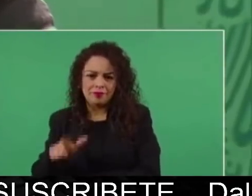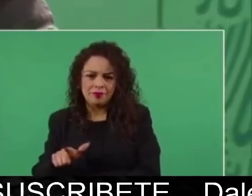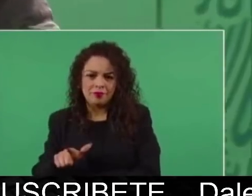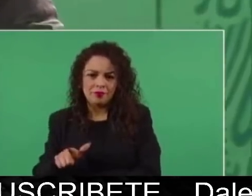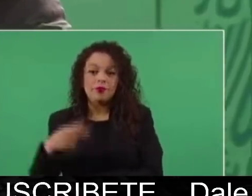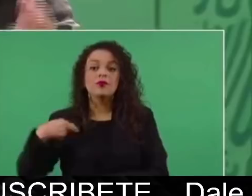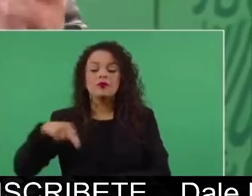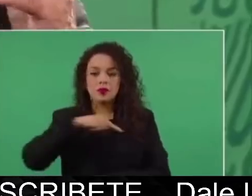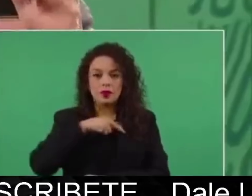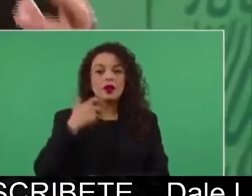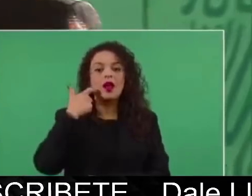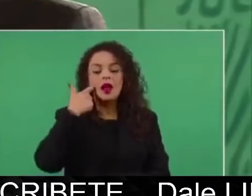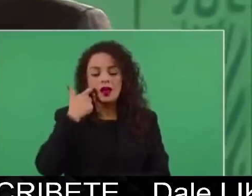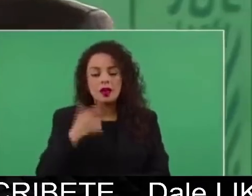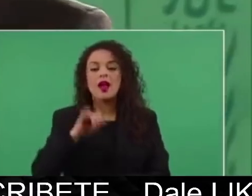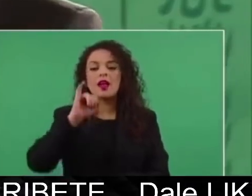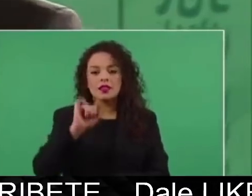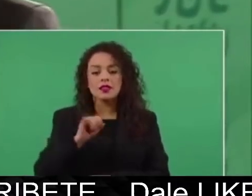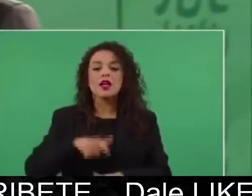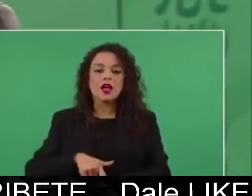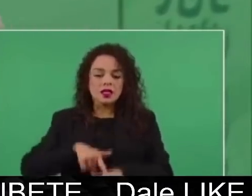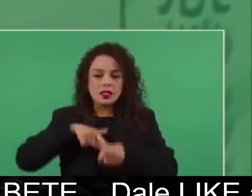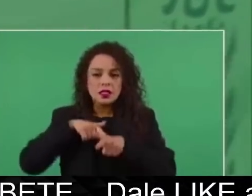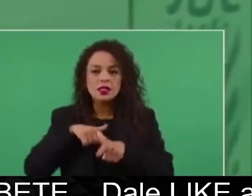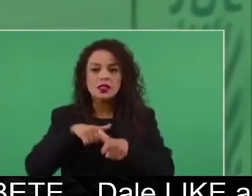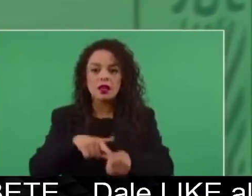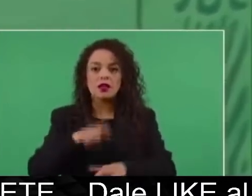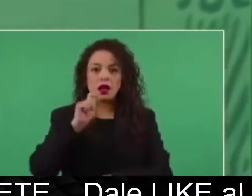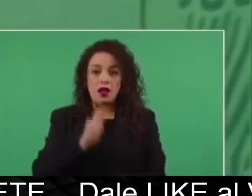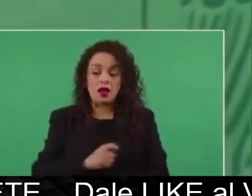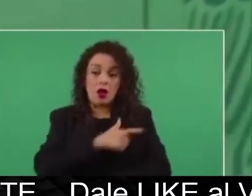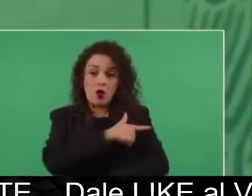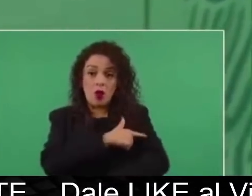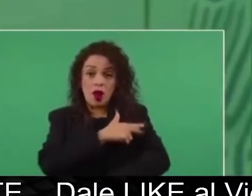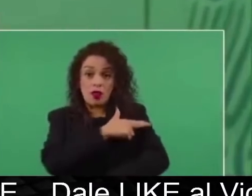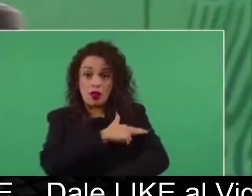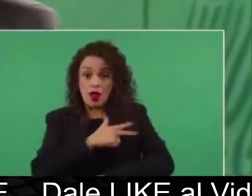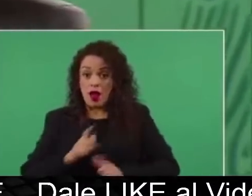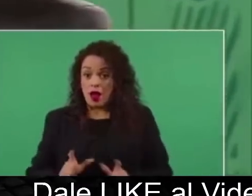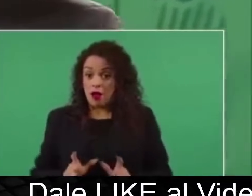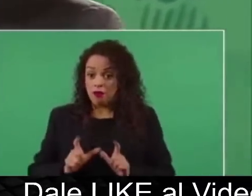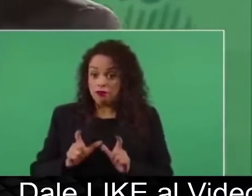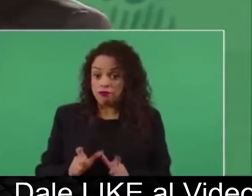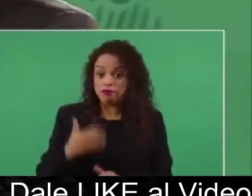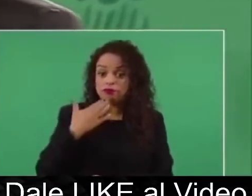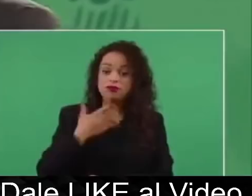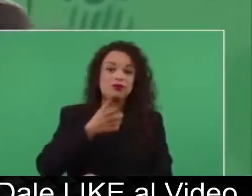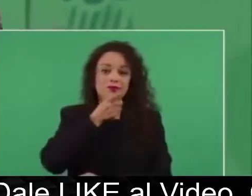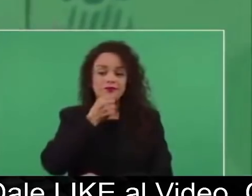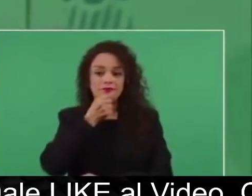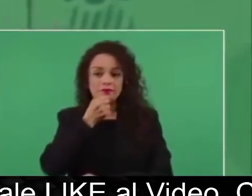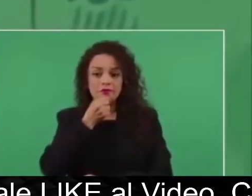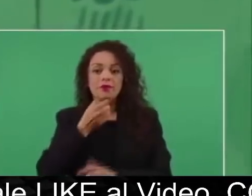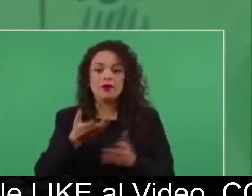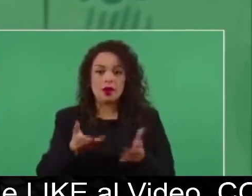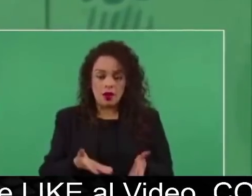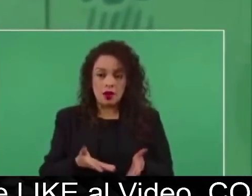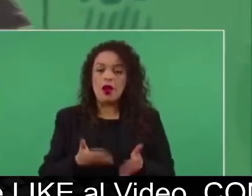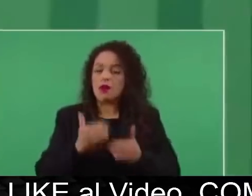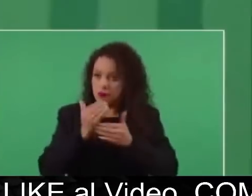pero no queremos que pase después a gobernación